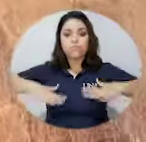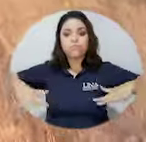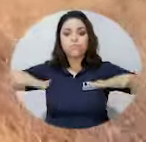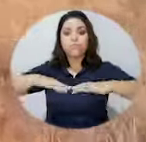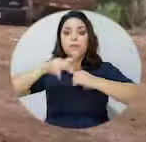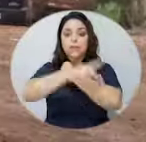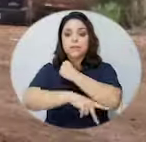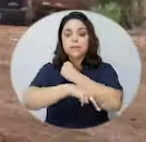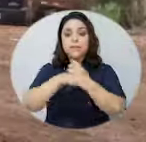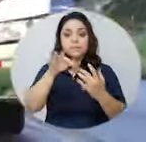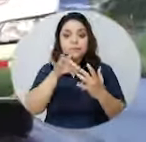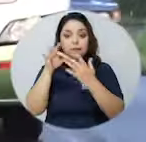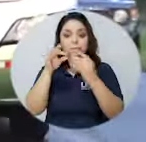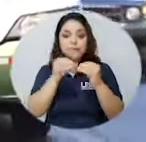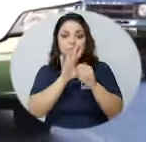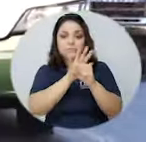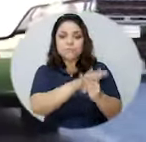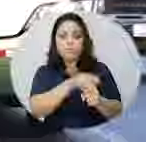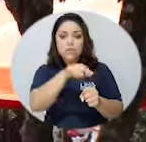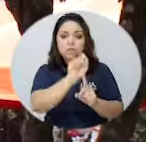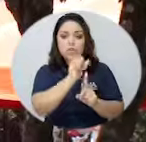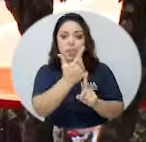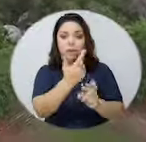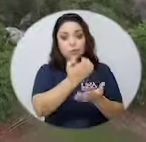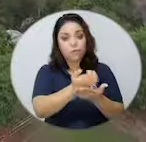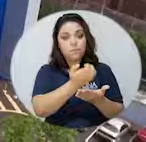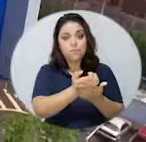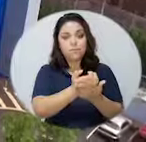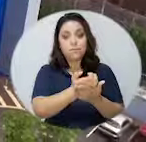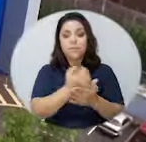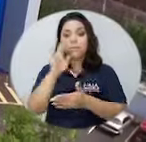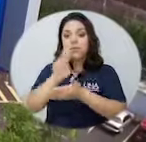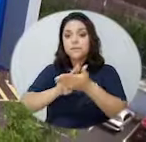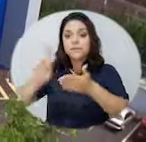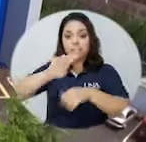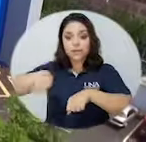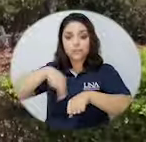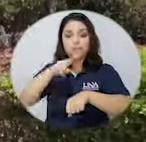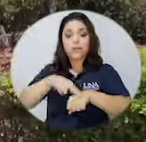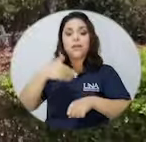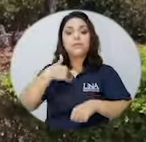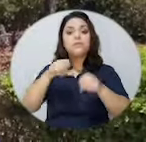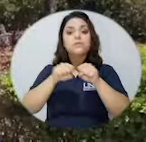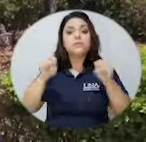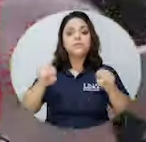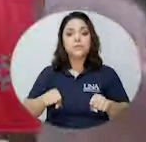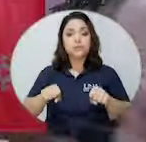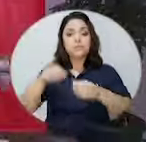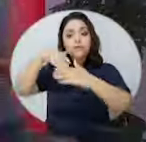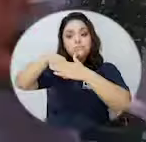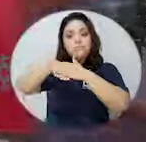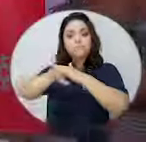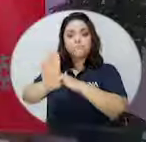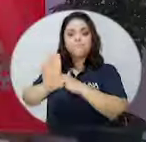las más deprimidas social y económicamente, la Universidad Nacional cuenta con un sistema de admisión inclusivo